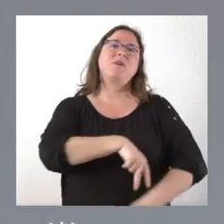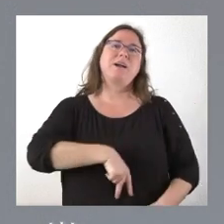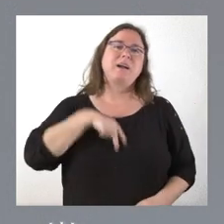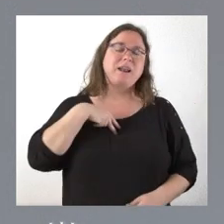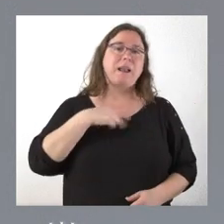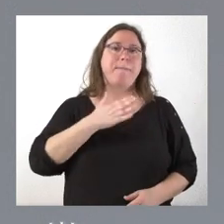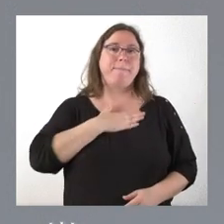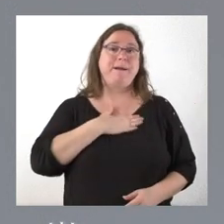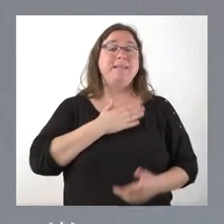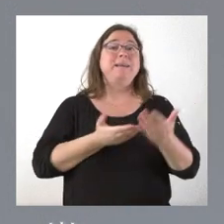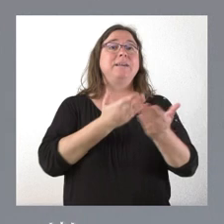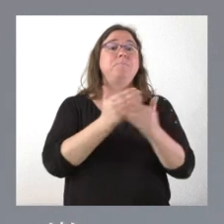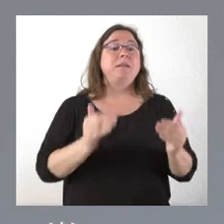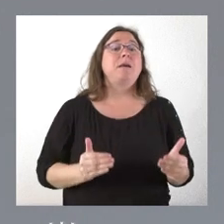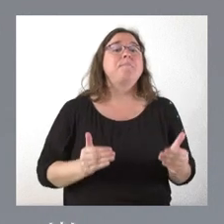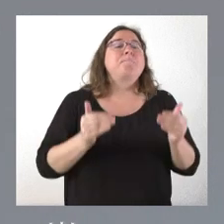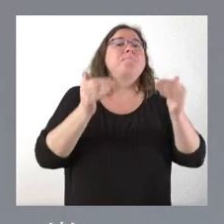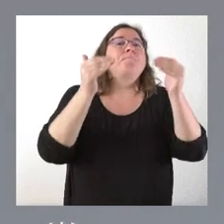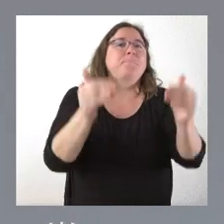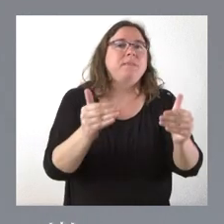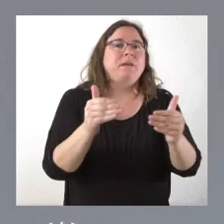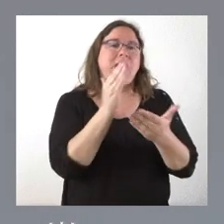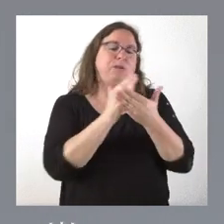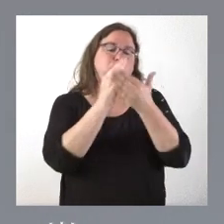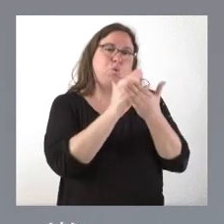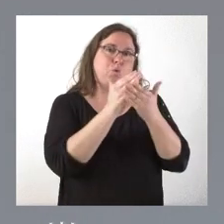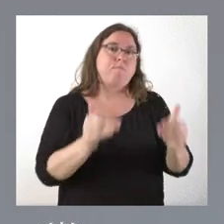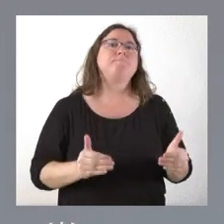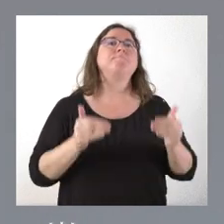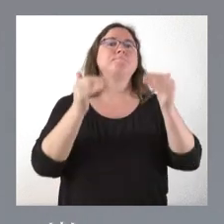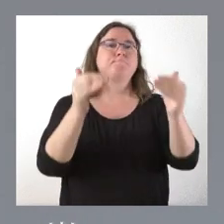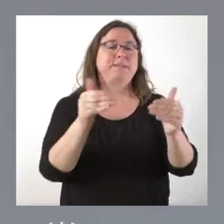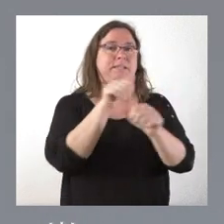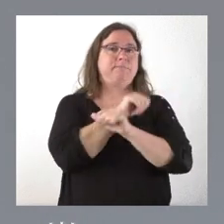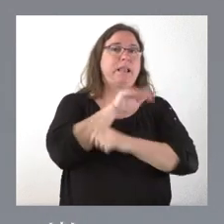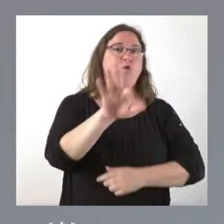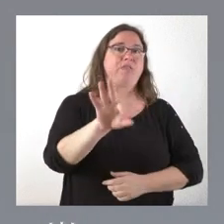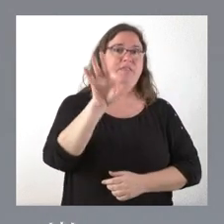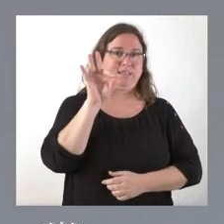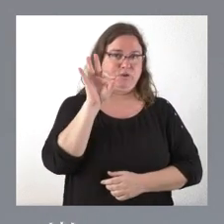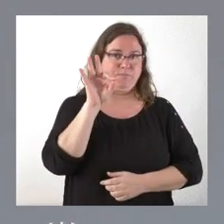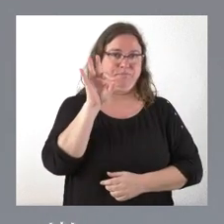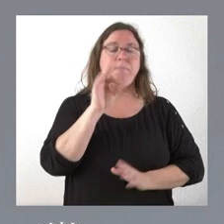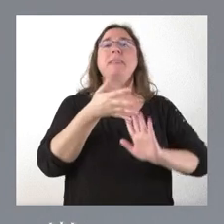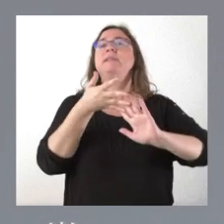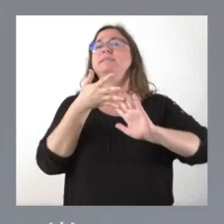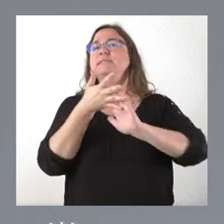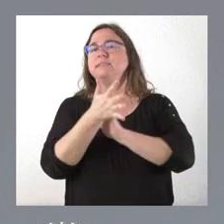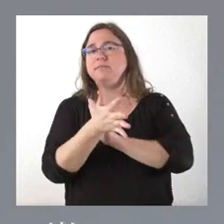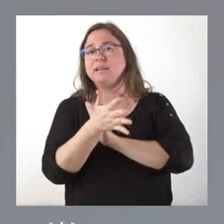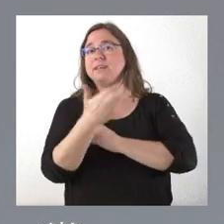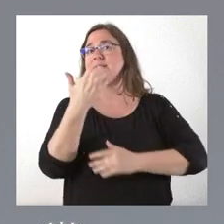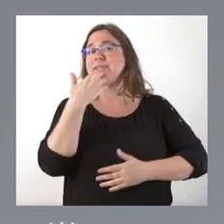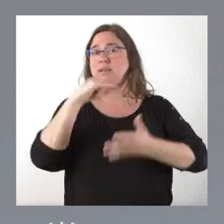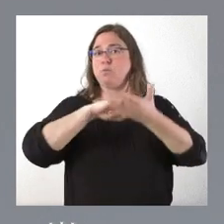aplazamiento temporal del estudio y la correspondiente decisión. De manera que ese